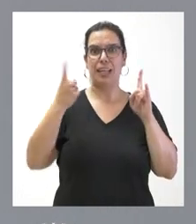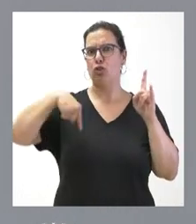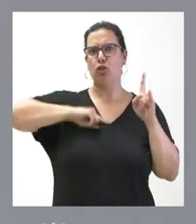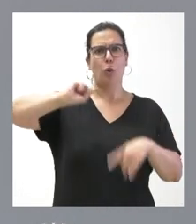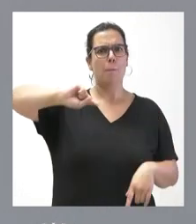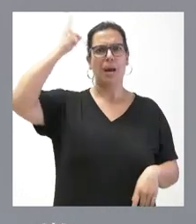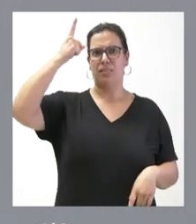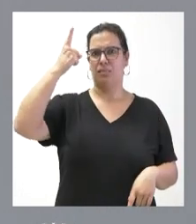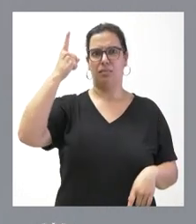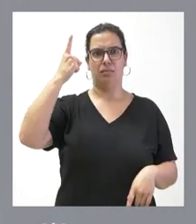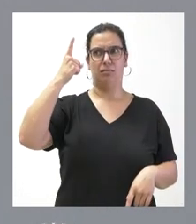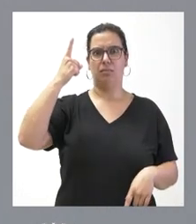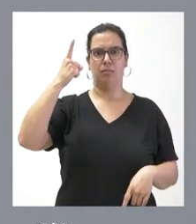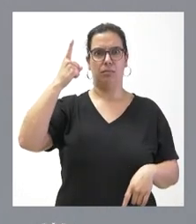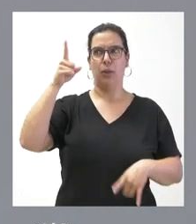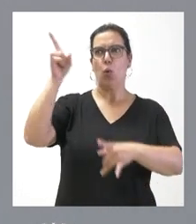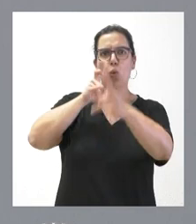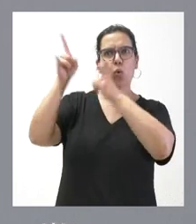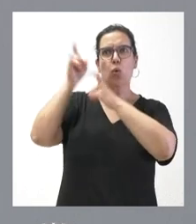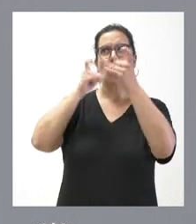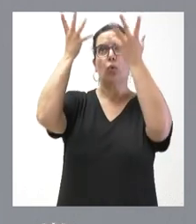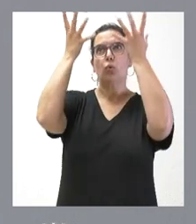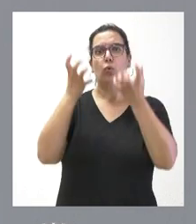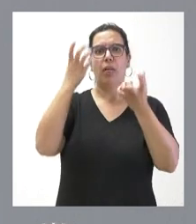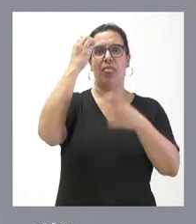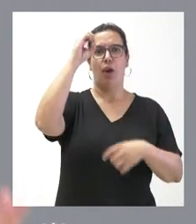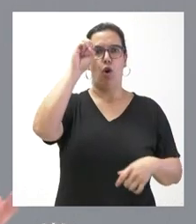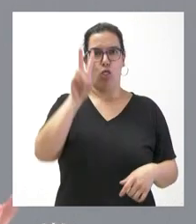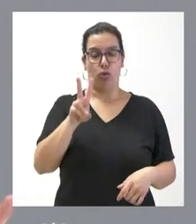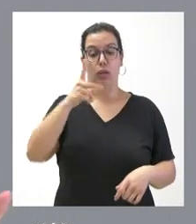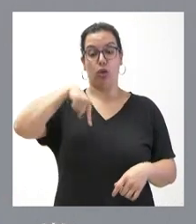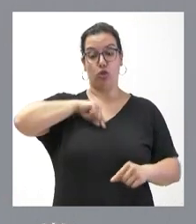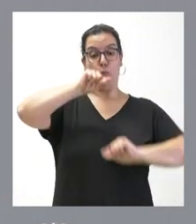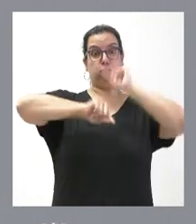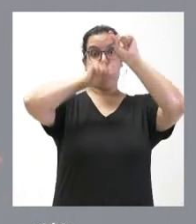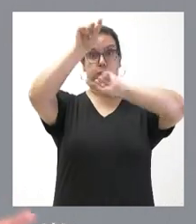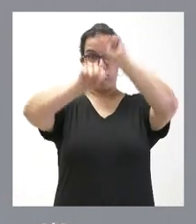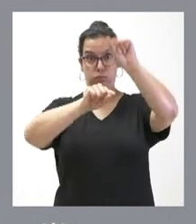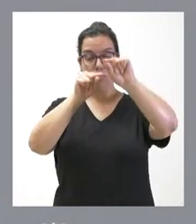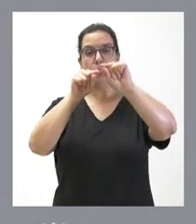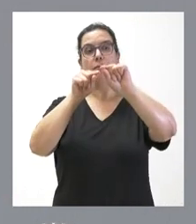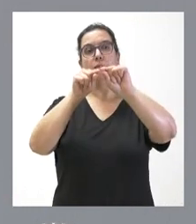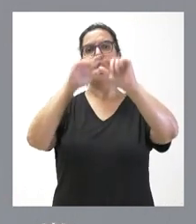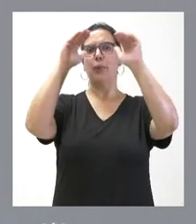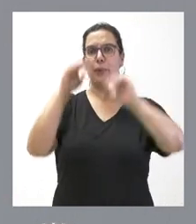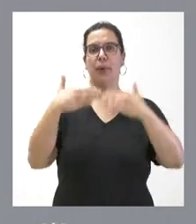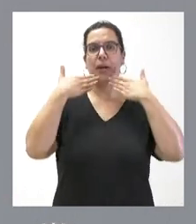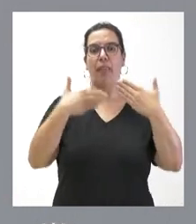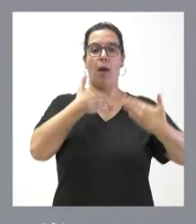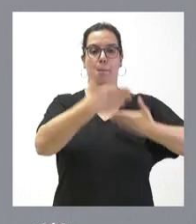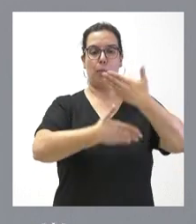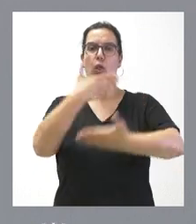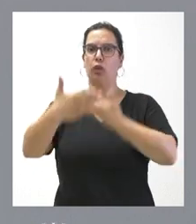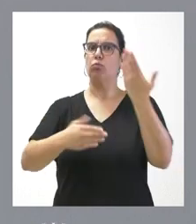Castilla y León. Y que hemos reducido nuestras emisiones de CO2 a través de todos los procesos, de una forma muy